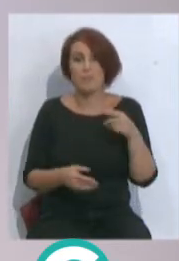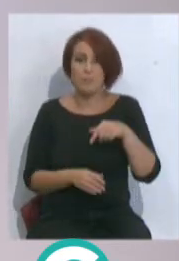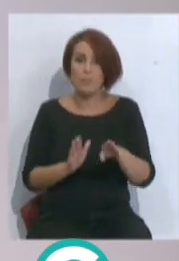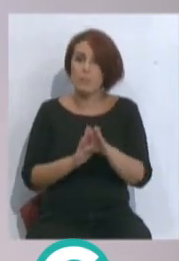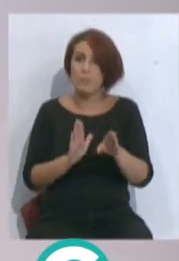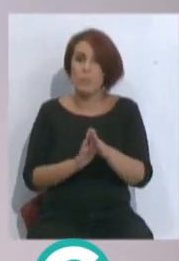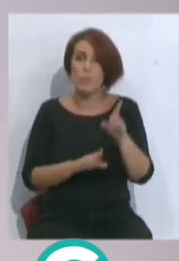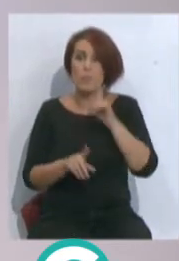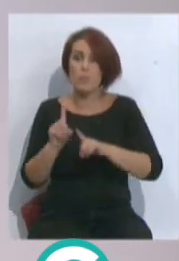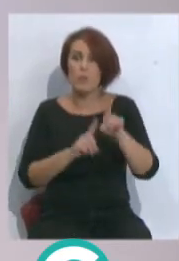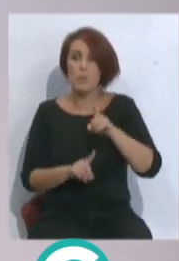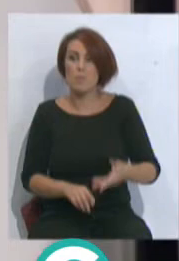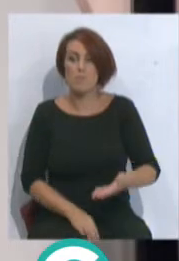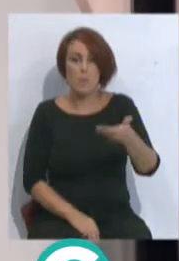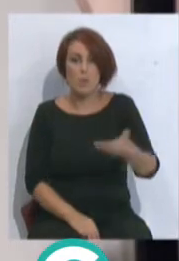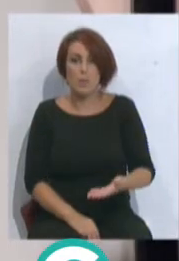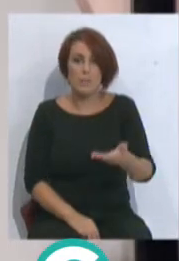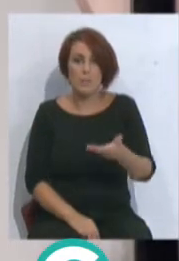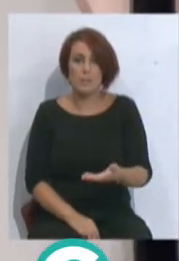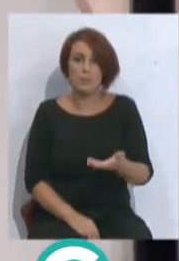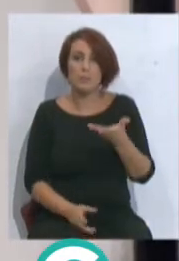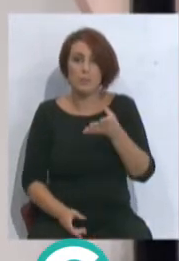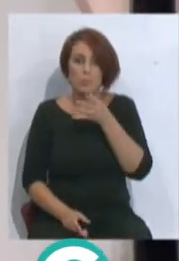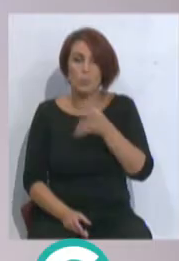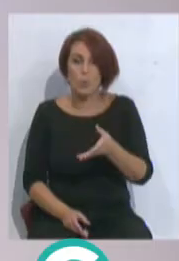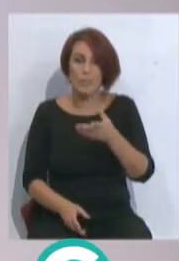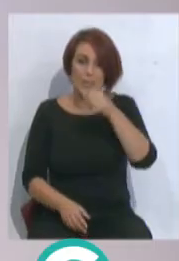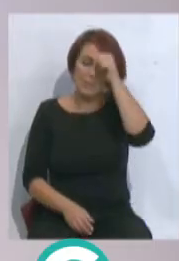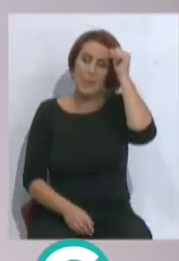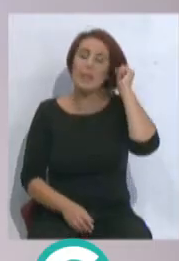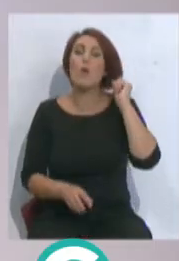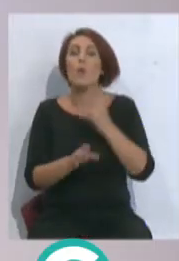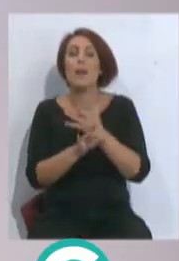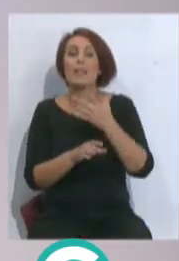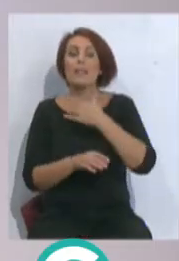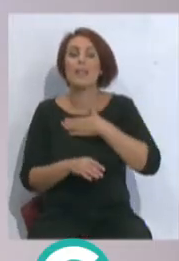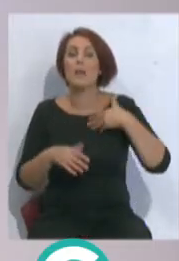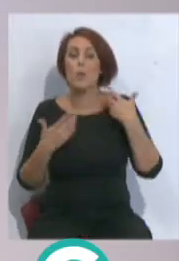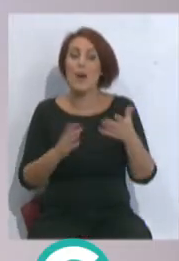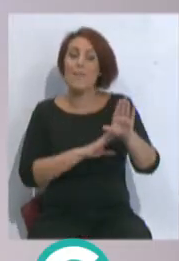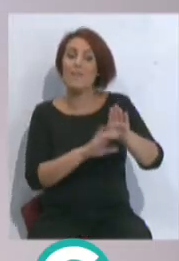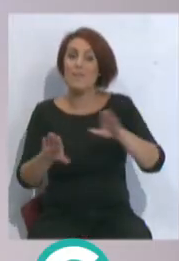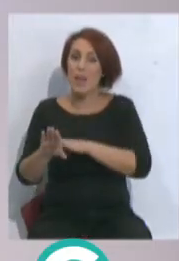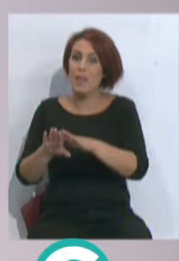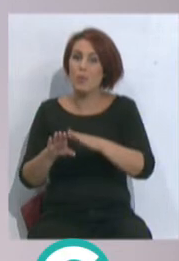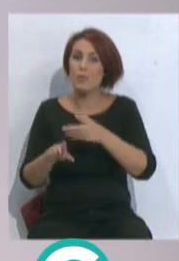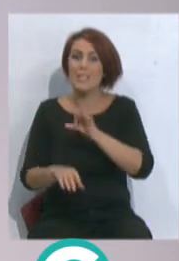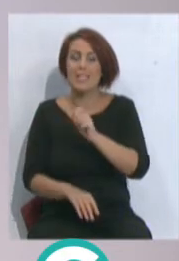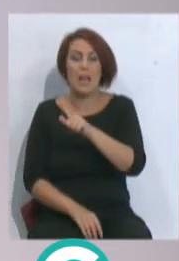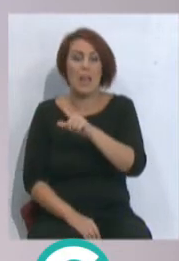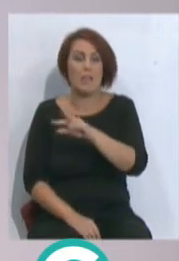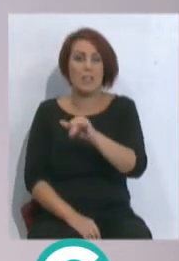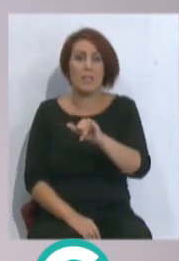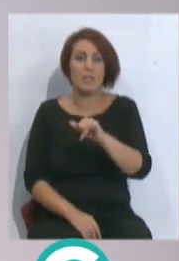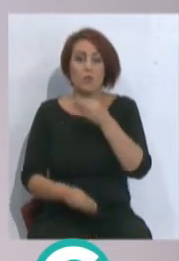seguimos teniendo un problema fundamental, como quiere jugar Álvaro Cervera, que son las bandas. Mientras su parte, como salvo, que no tenga un